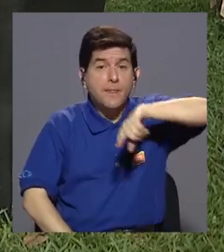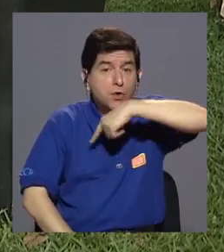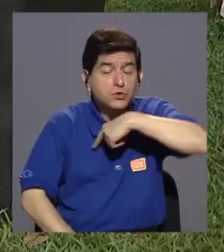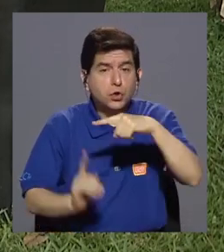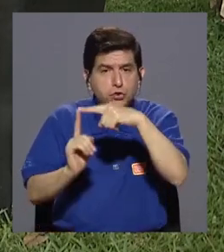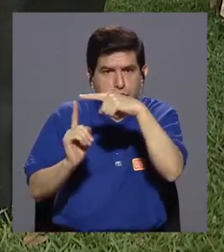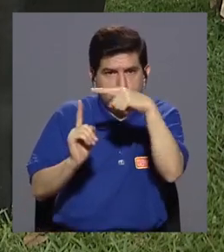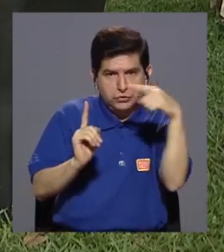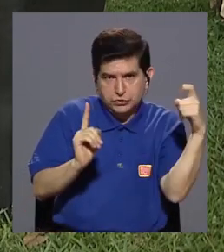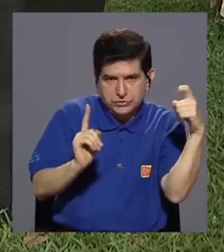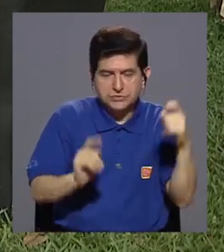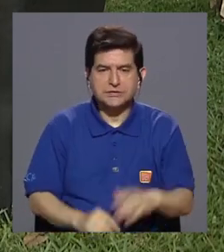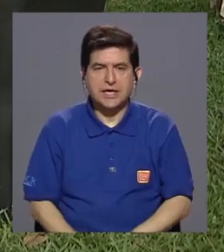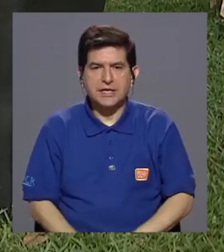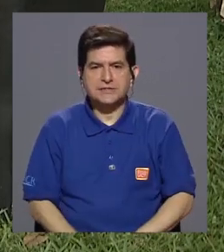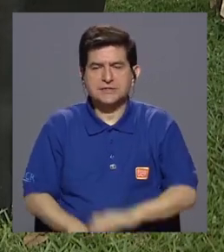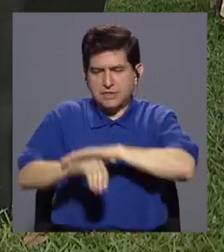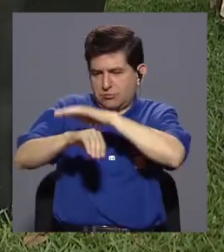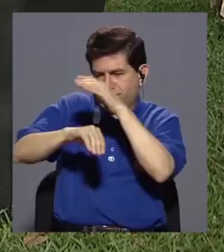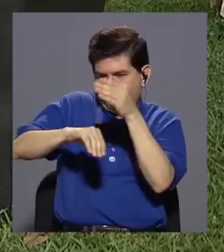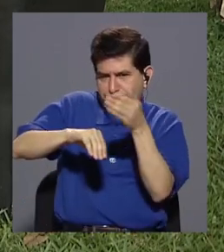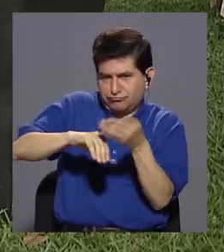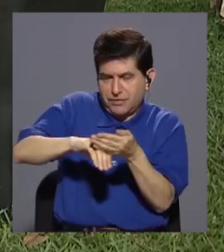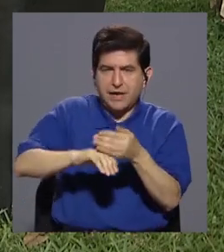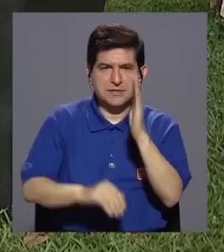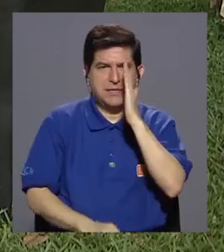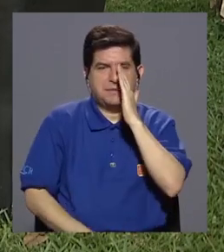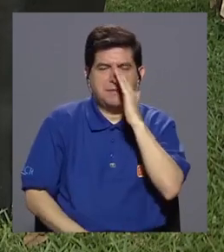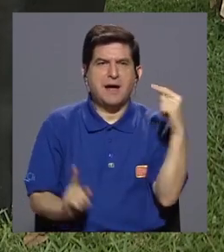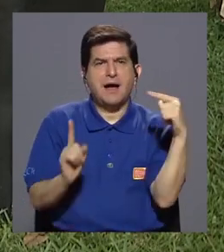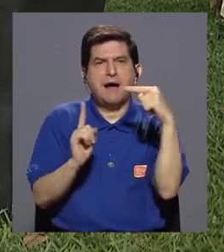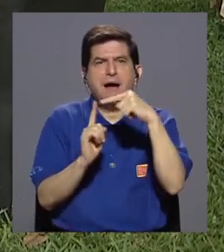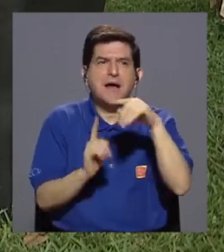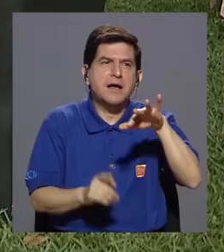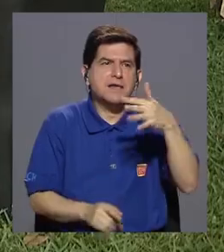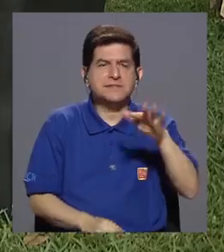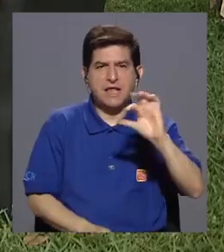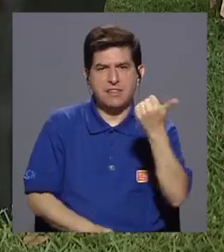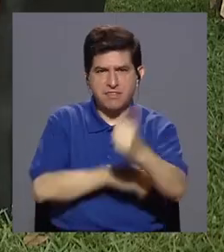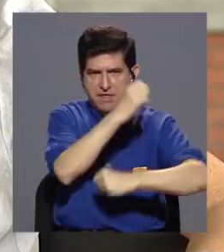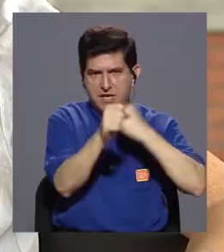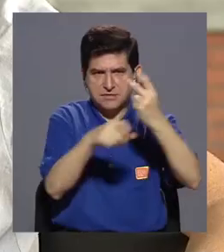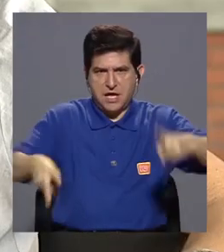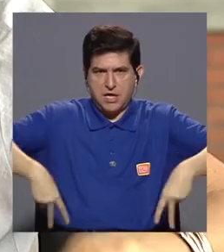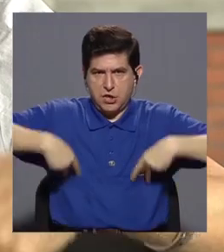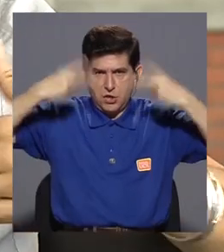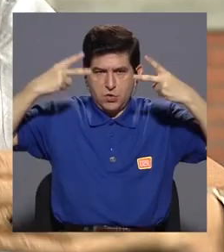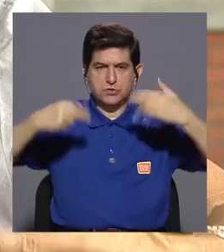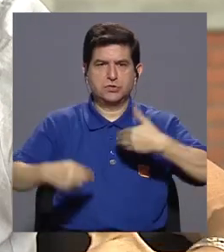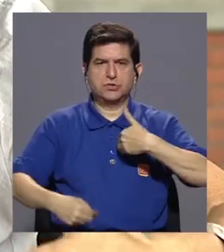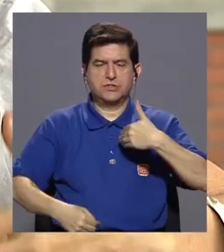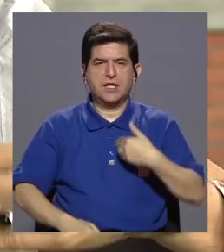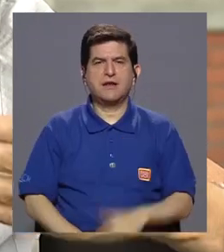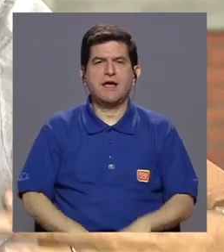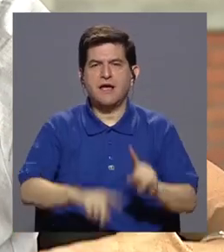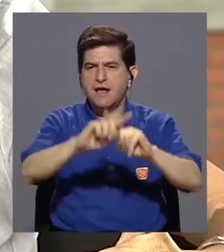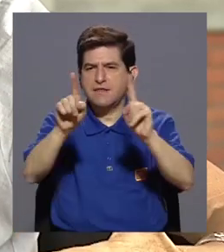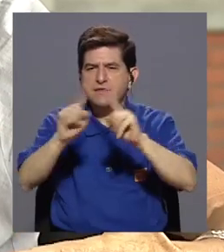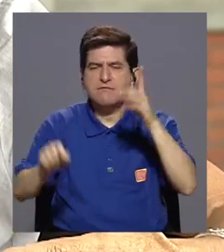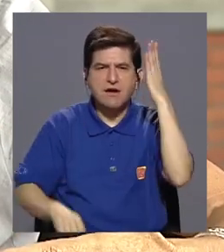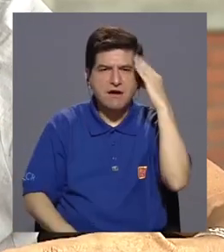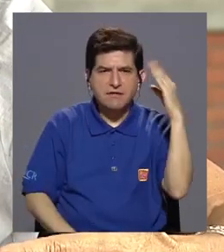el vientre materno hasta más o menos, digamos, los 10 años de vida, tenemos una serie de